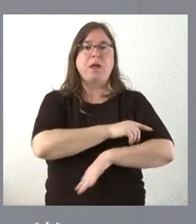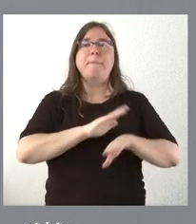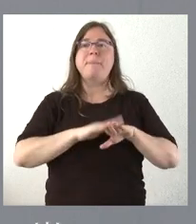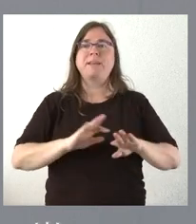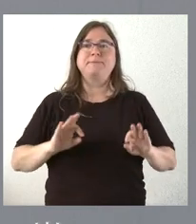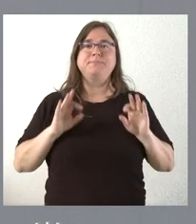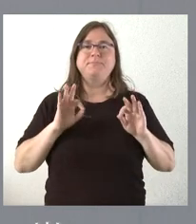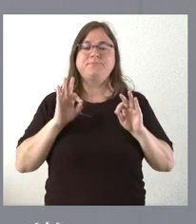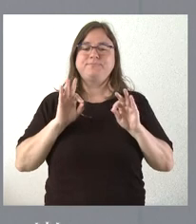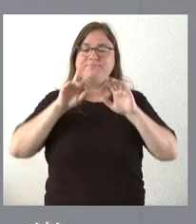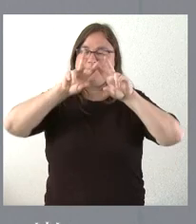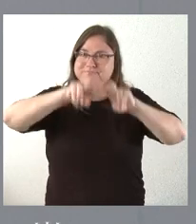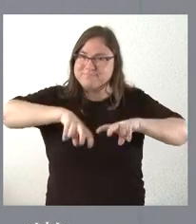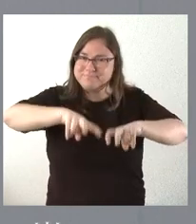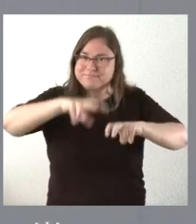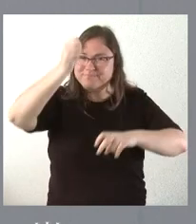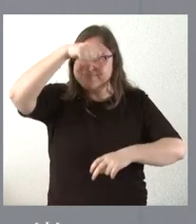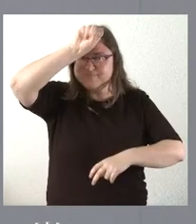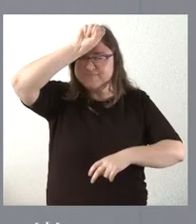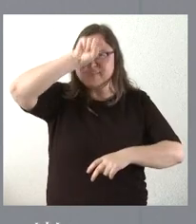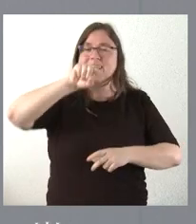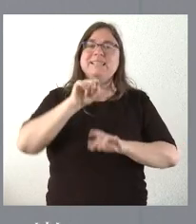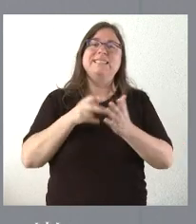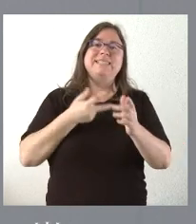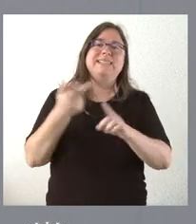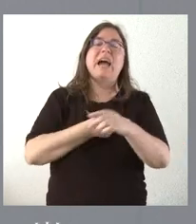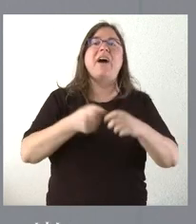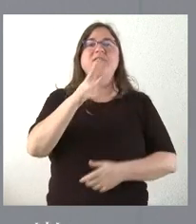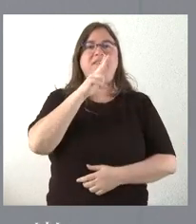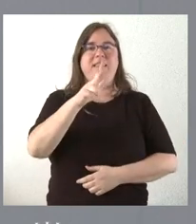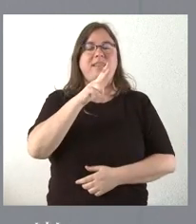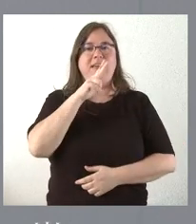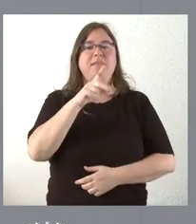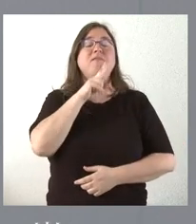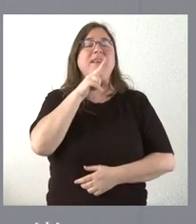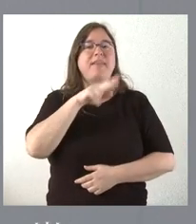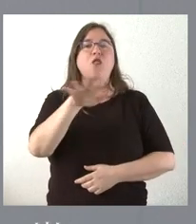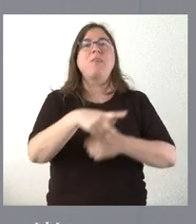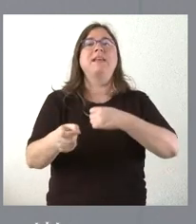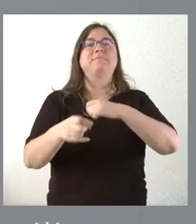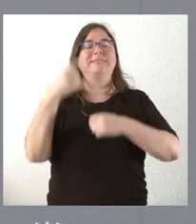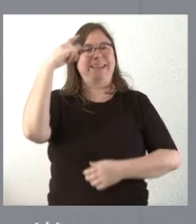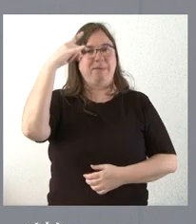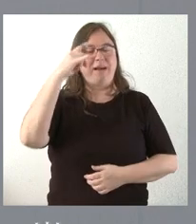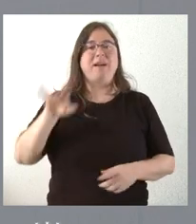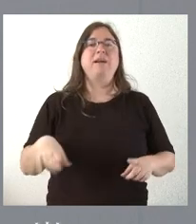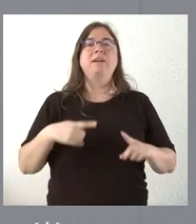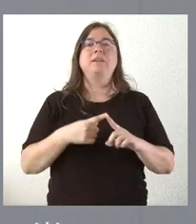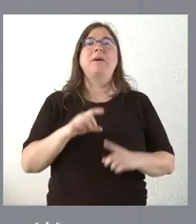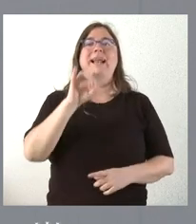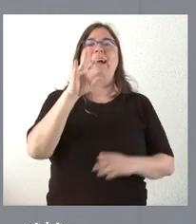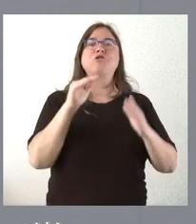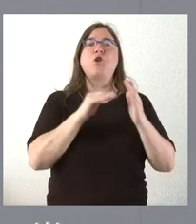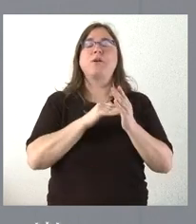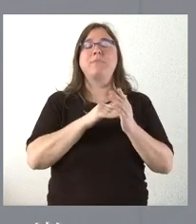yacimiento arqueológico de Siega Verde en Salamanca y 14.000 euros para la fundación de las